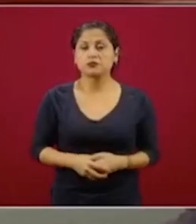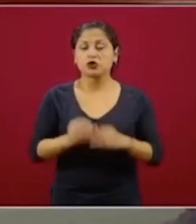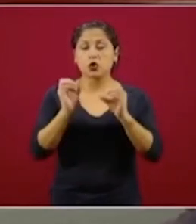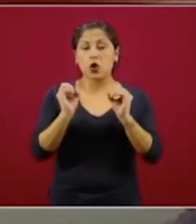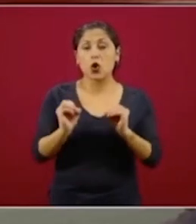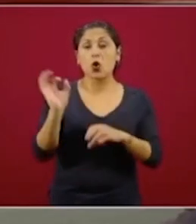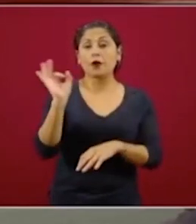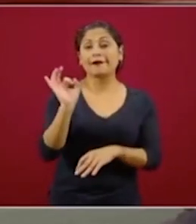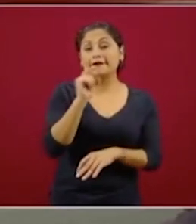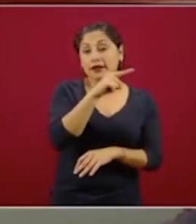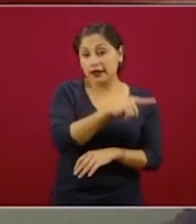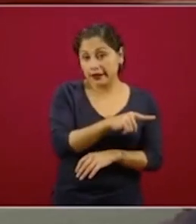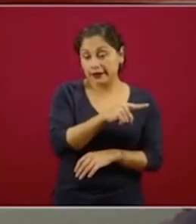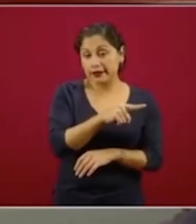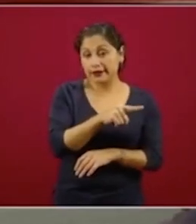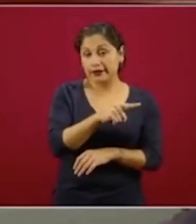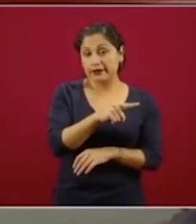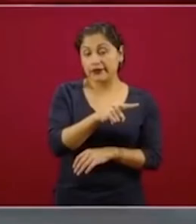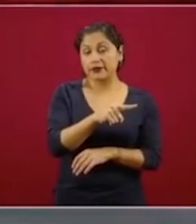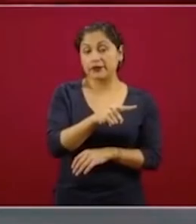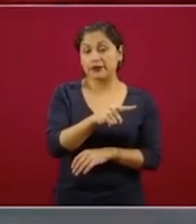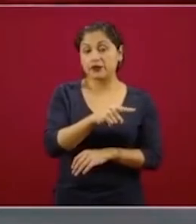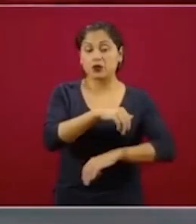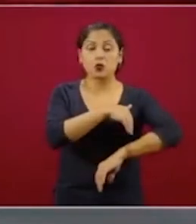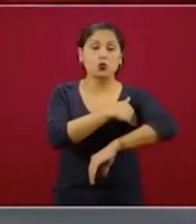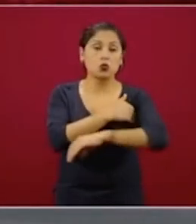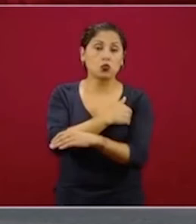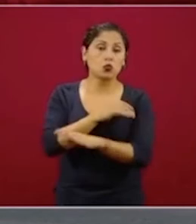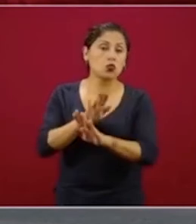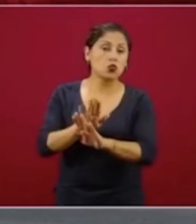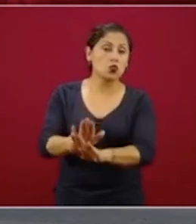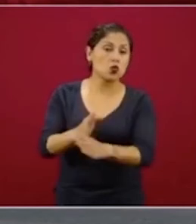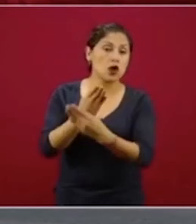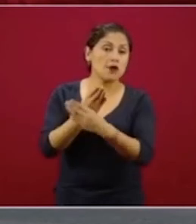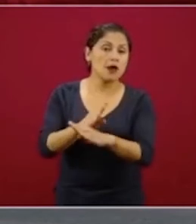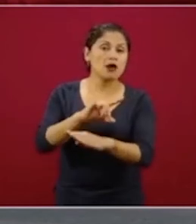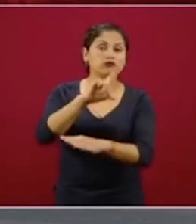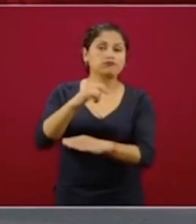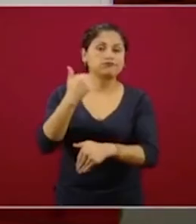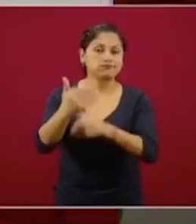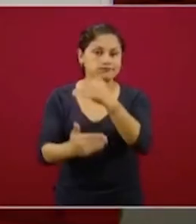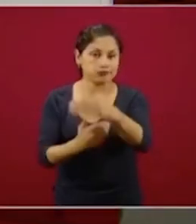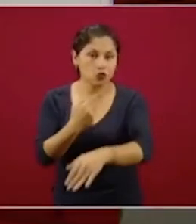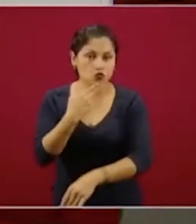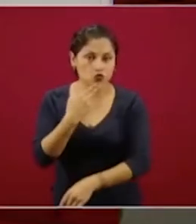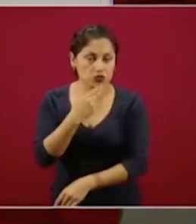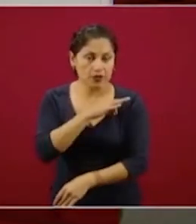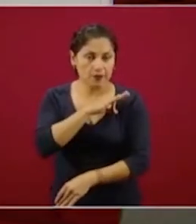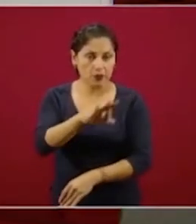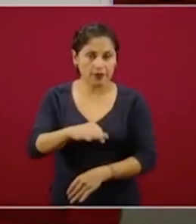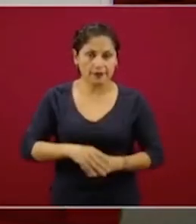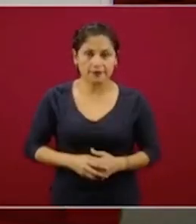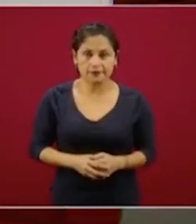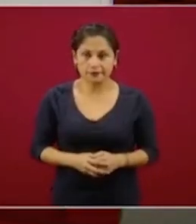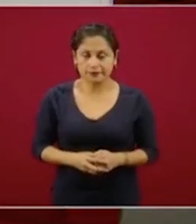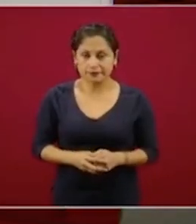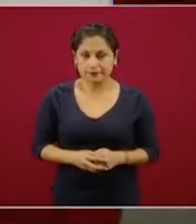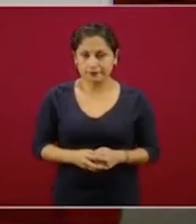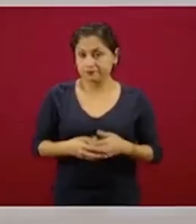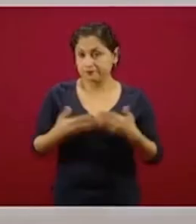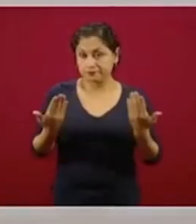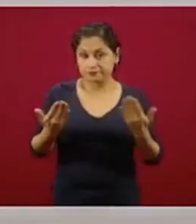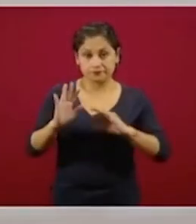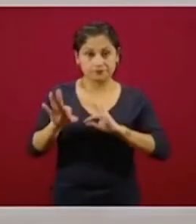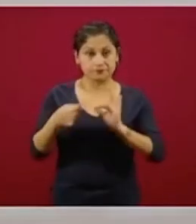una cierta cantidad para usarla más adelante. En cualquier caso, este número está